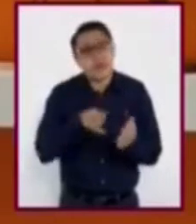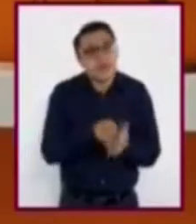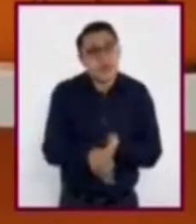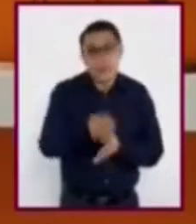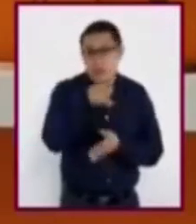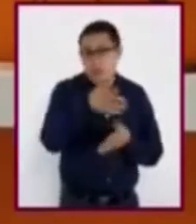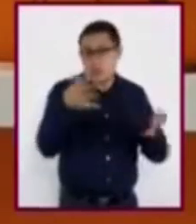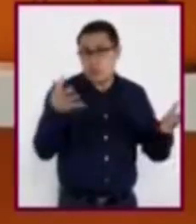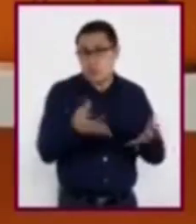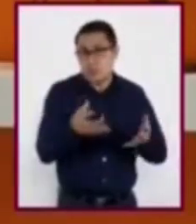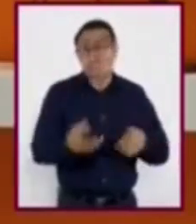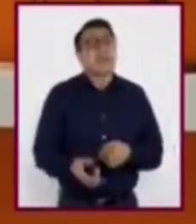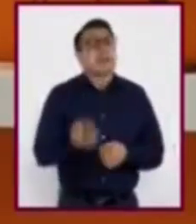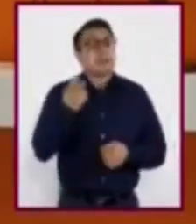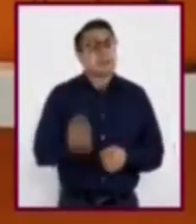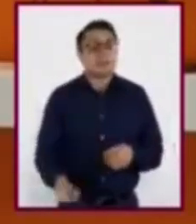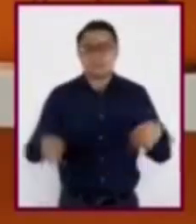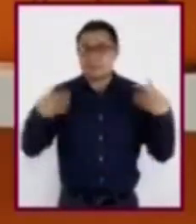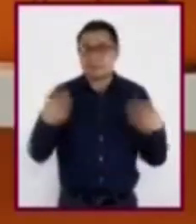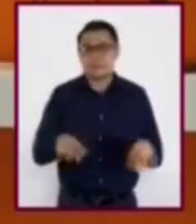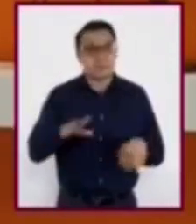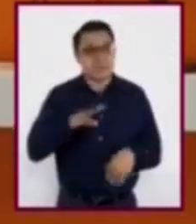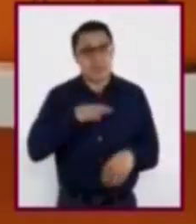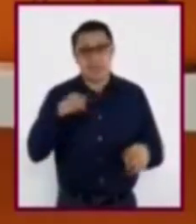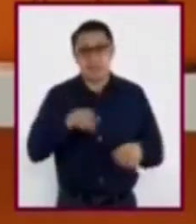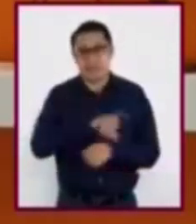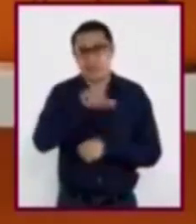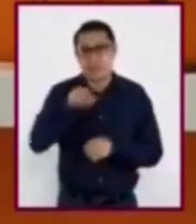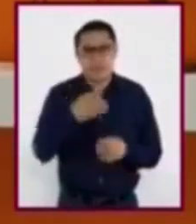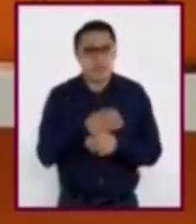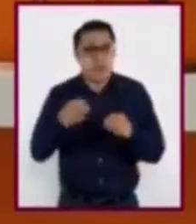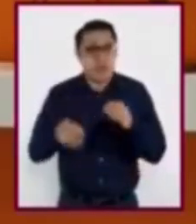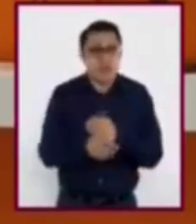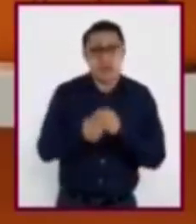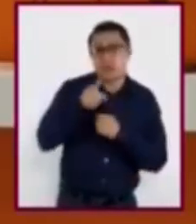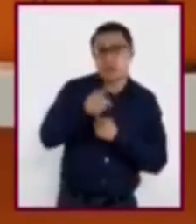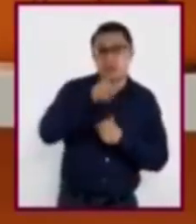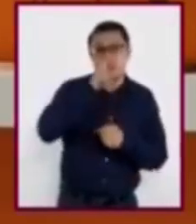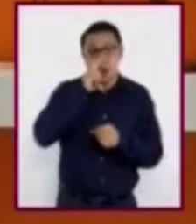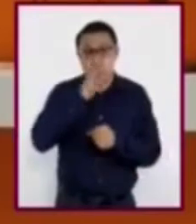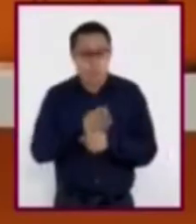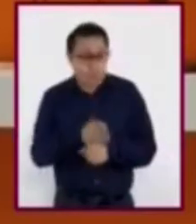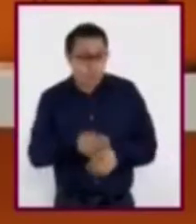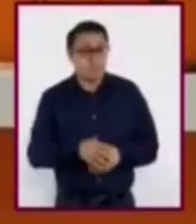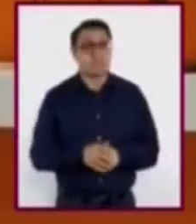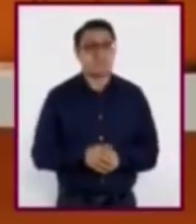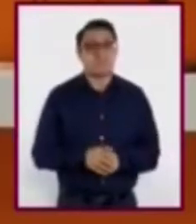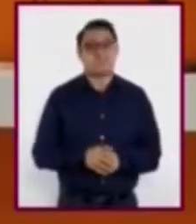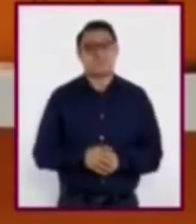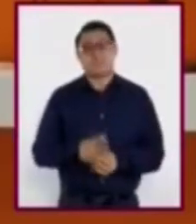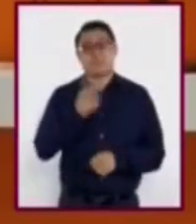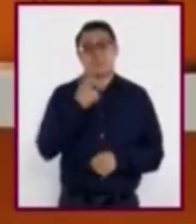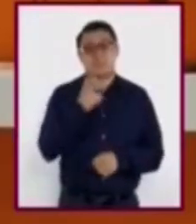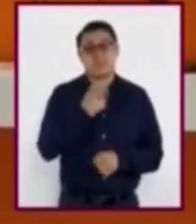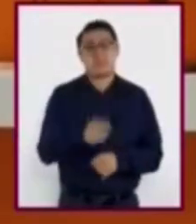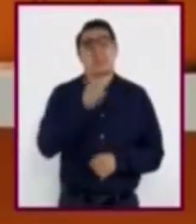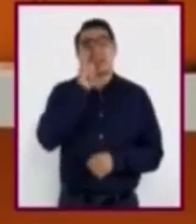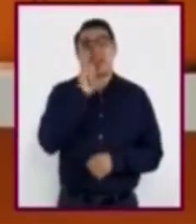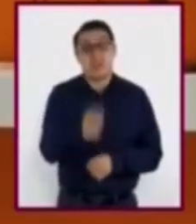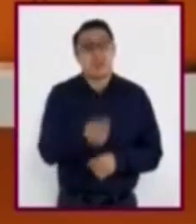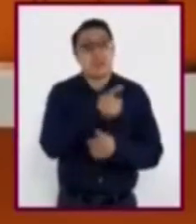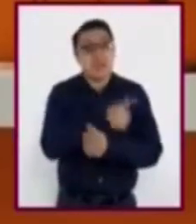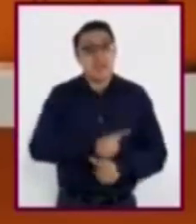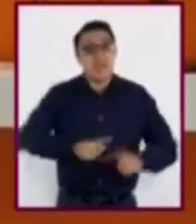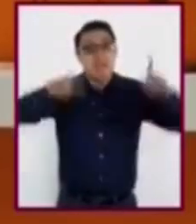tienen consecuencias y tenemos que hacernos responsables de lo que ocurra, lo cual hace que la práctica de la libertad